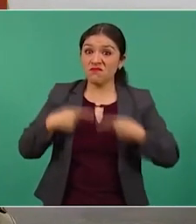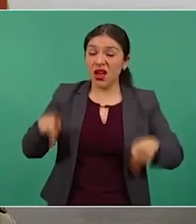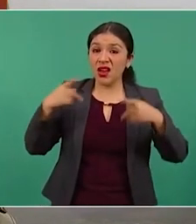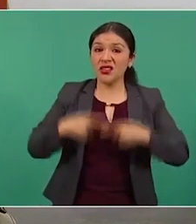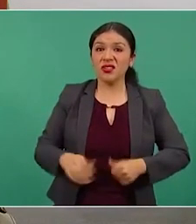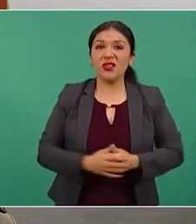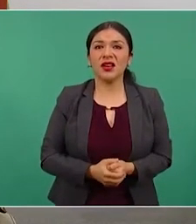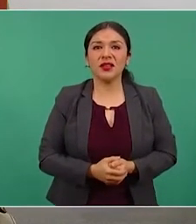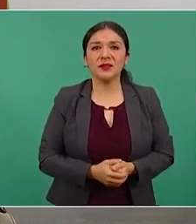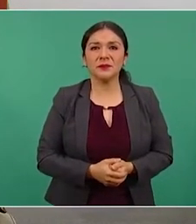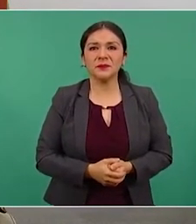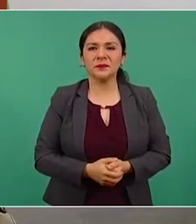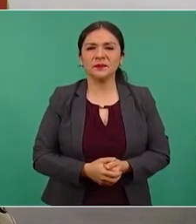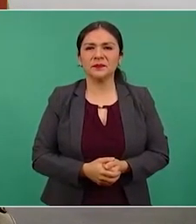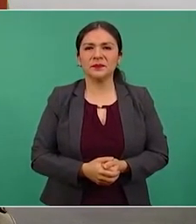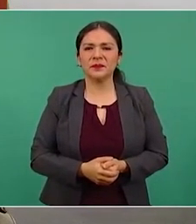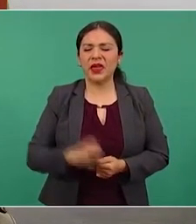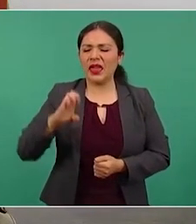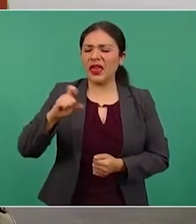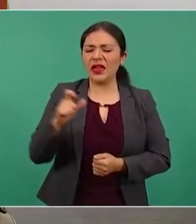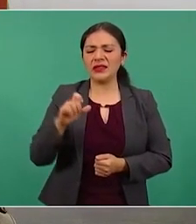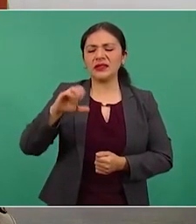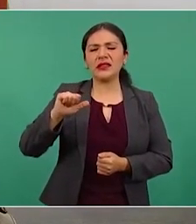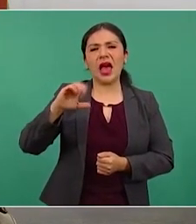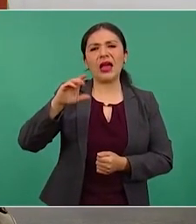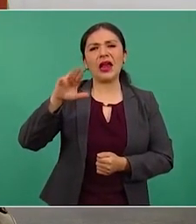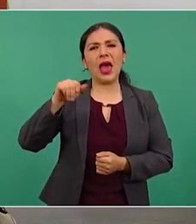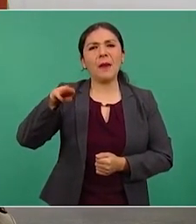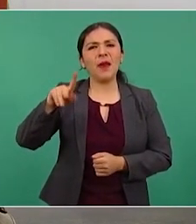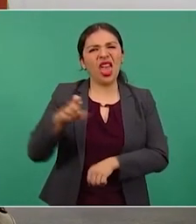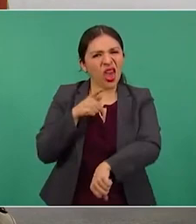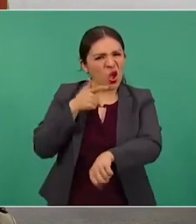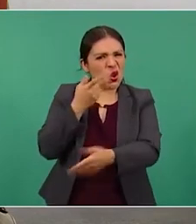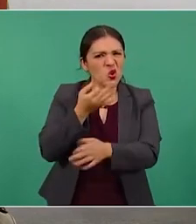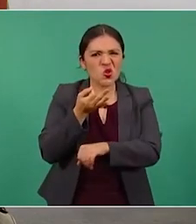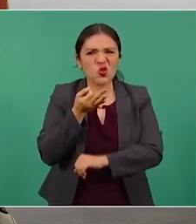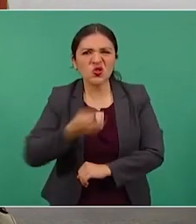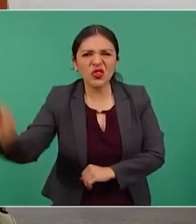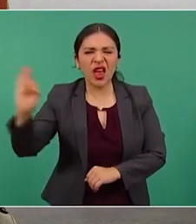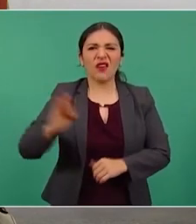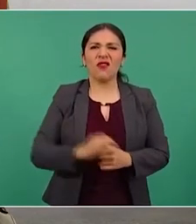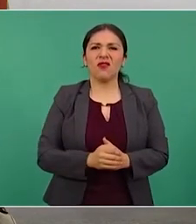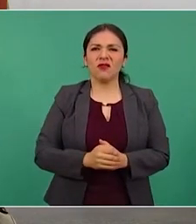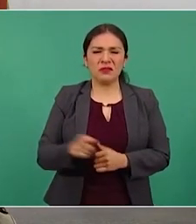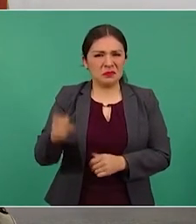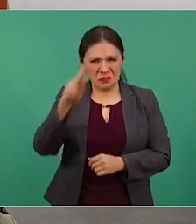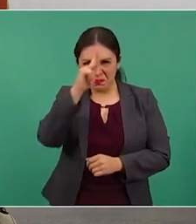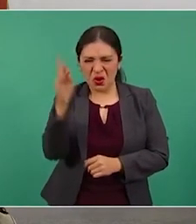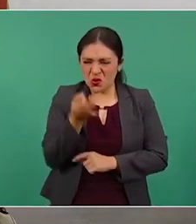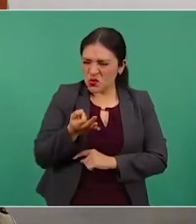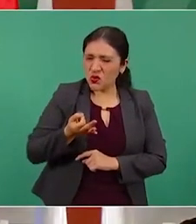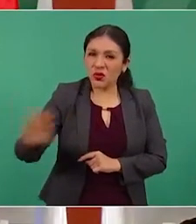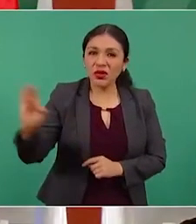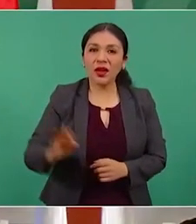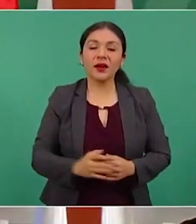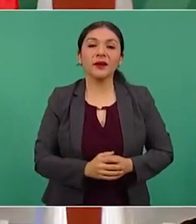exacrable, exacrable majadero, exacrable majadero,